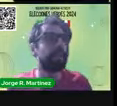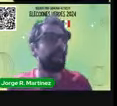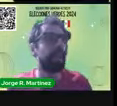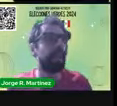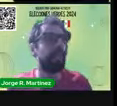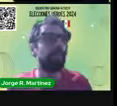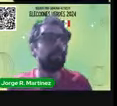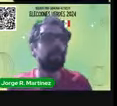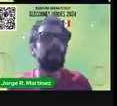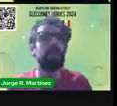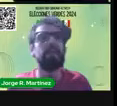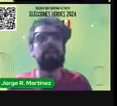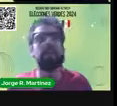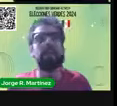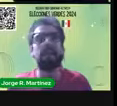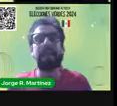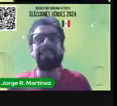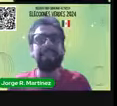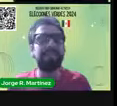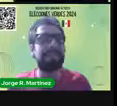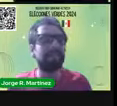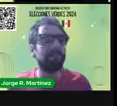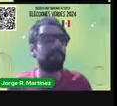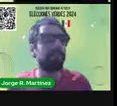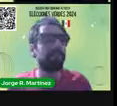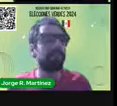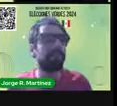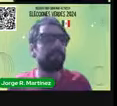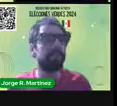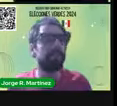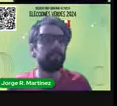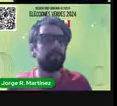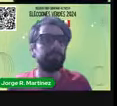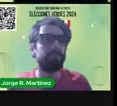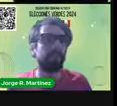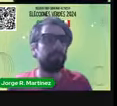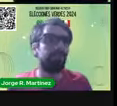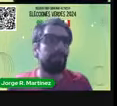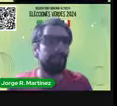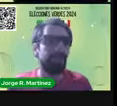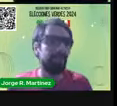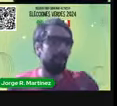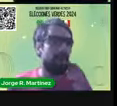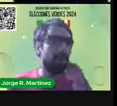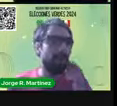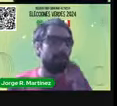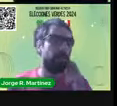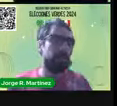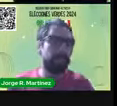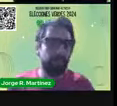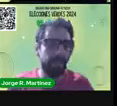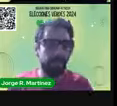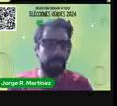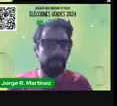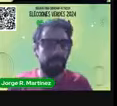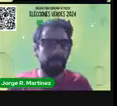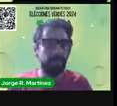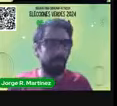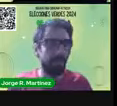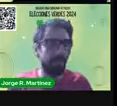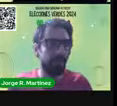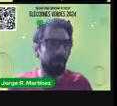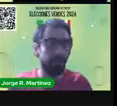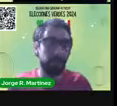se iban a lograr o cómo se iban a hacer ciertas cuestiones, pero pues muy superficial también la